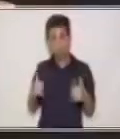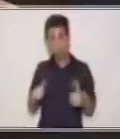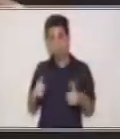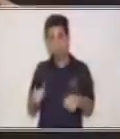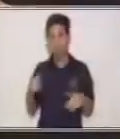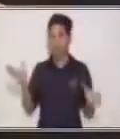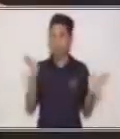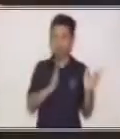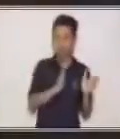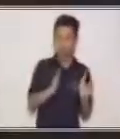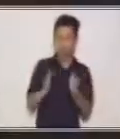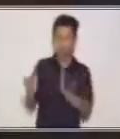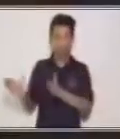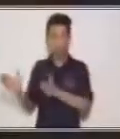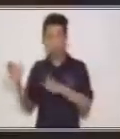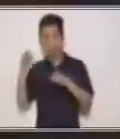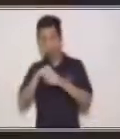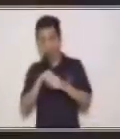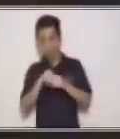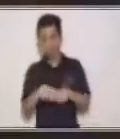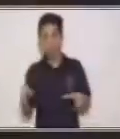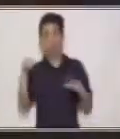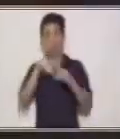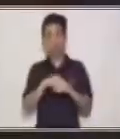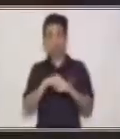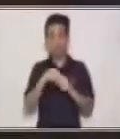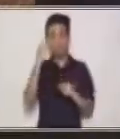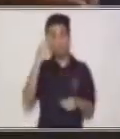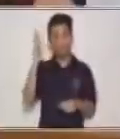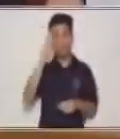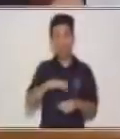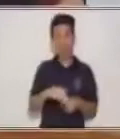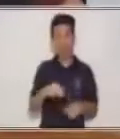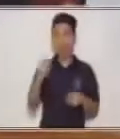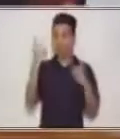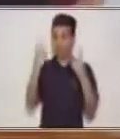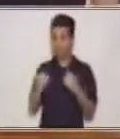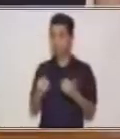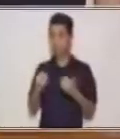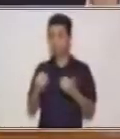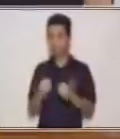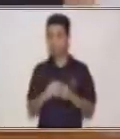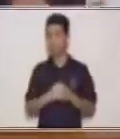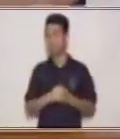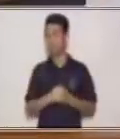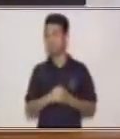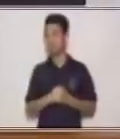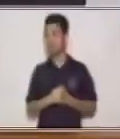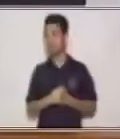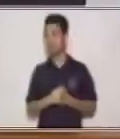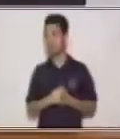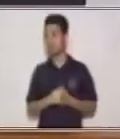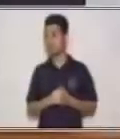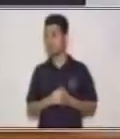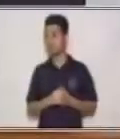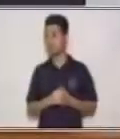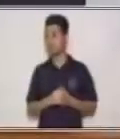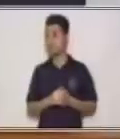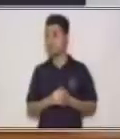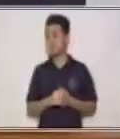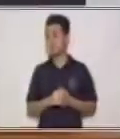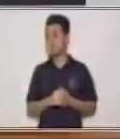A ordenar y aguardar que mañana hay que volver. Muy bien. ¿Te das cuenta?